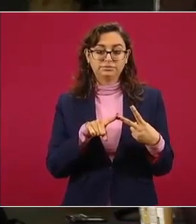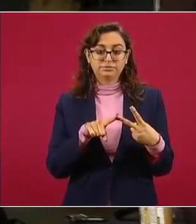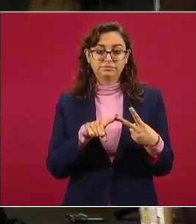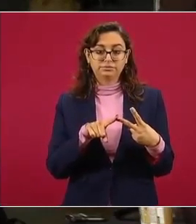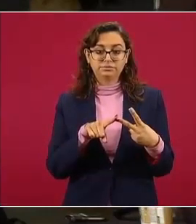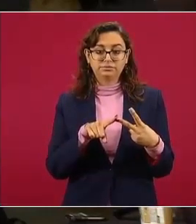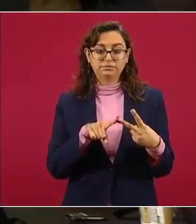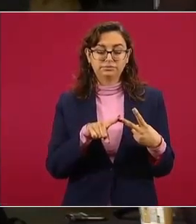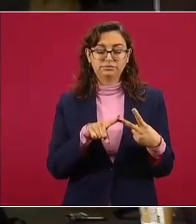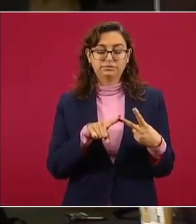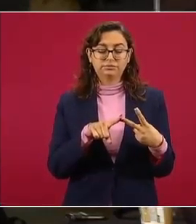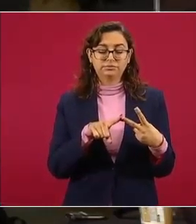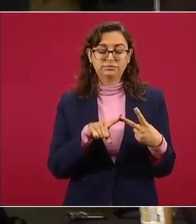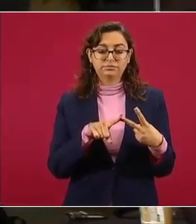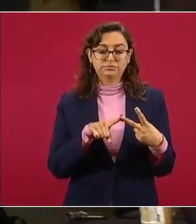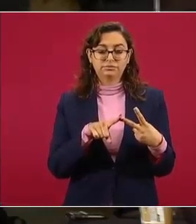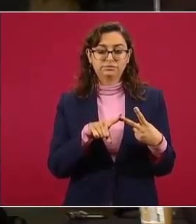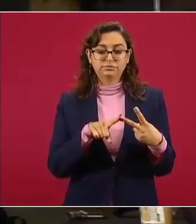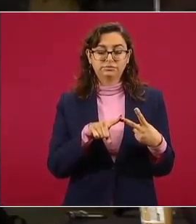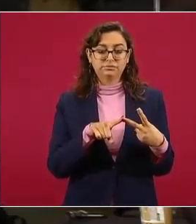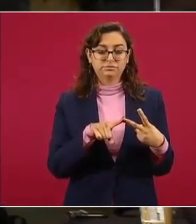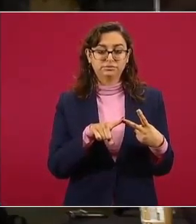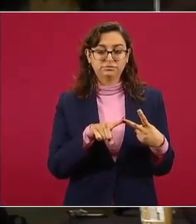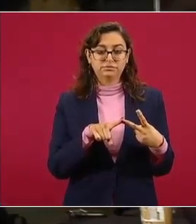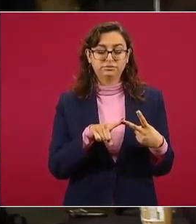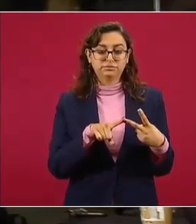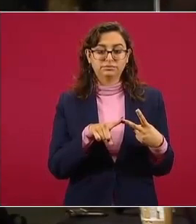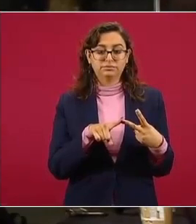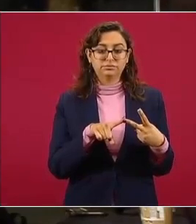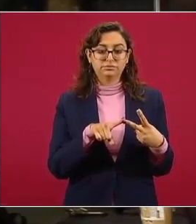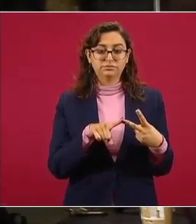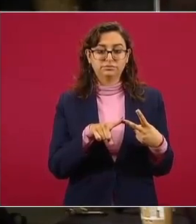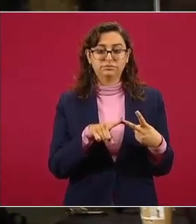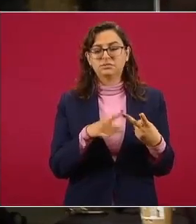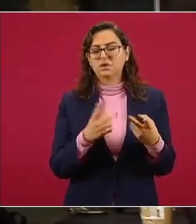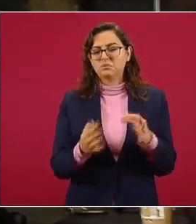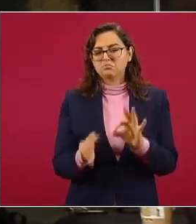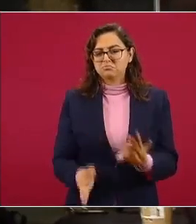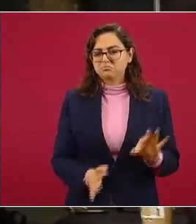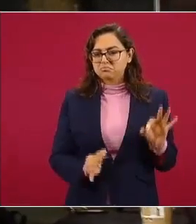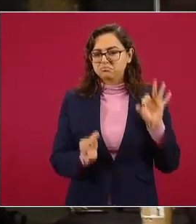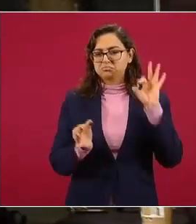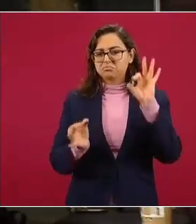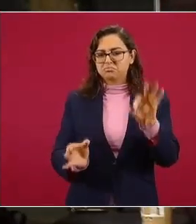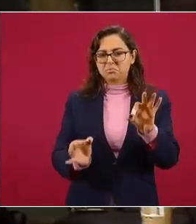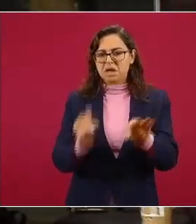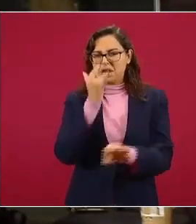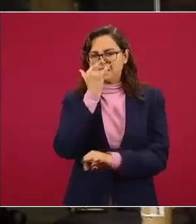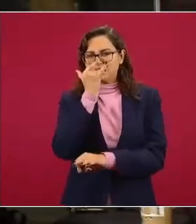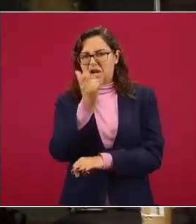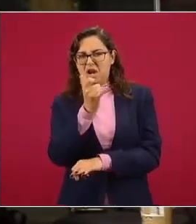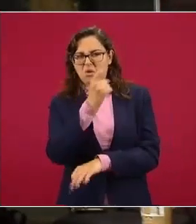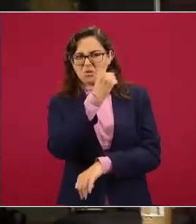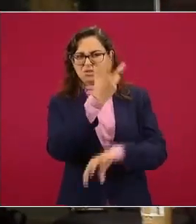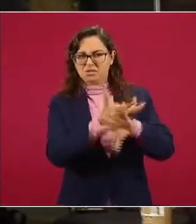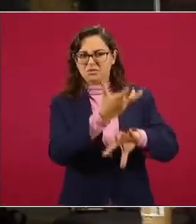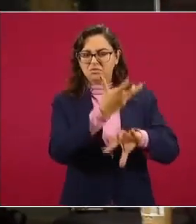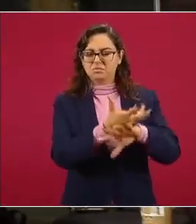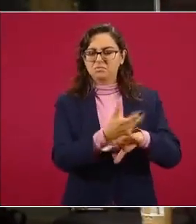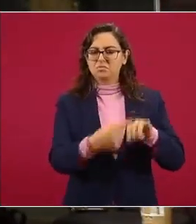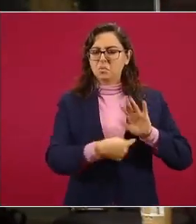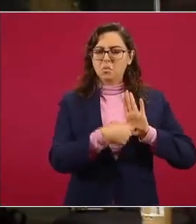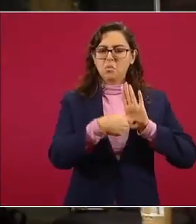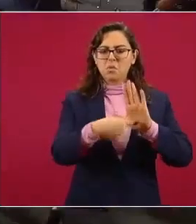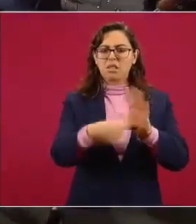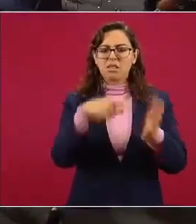no se ha dado a conocer la nota diplomática de extrañamiento cuando tendremos acceso al